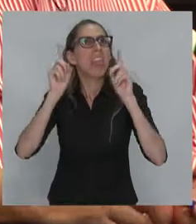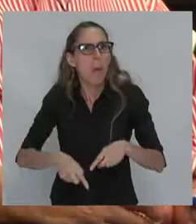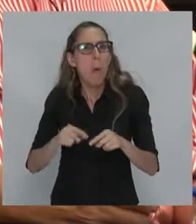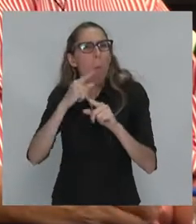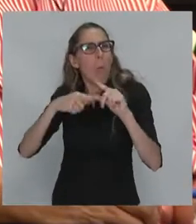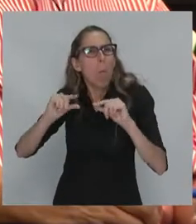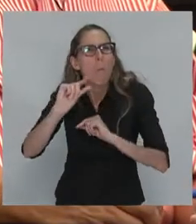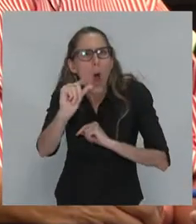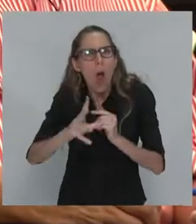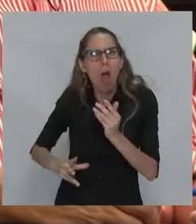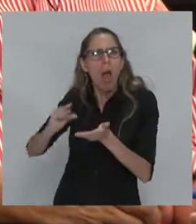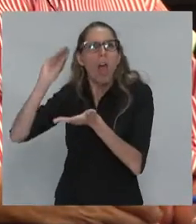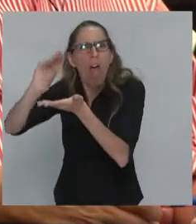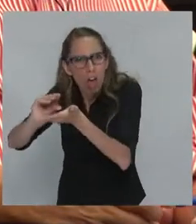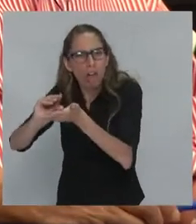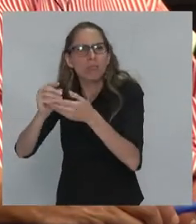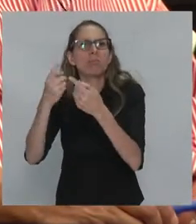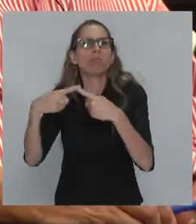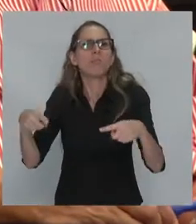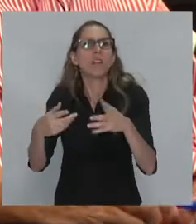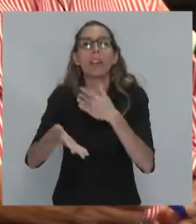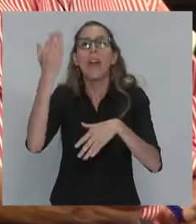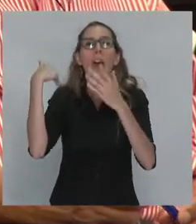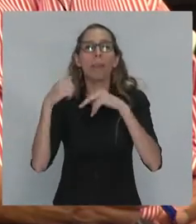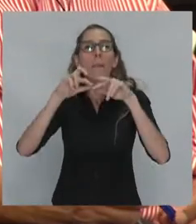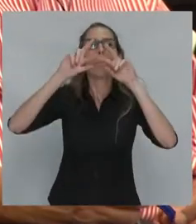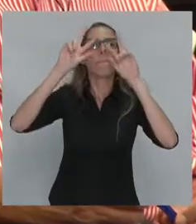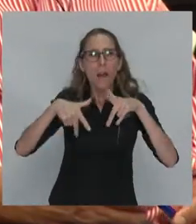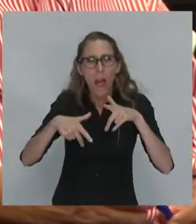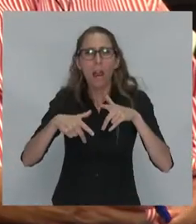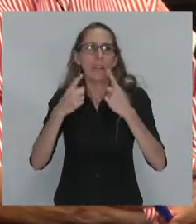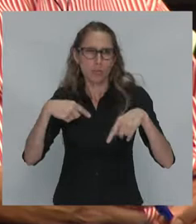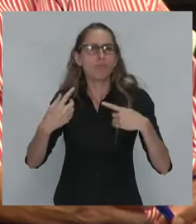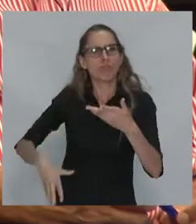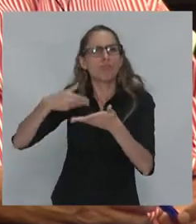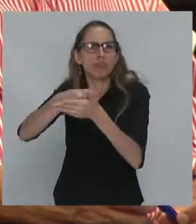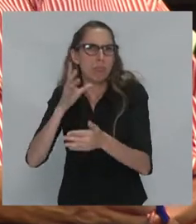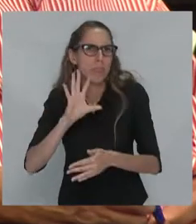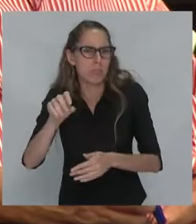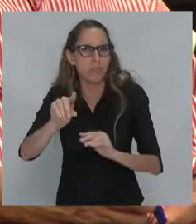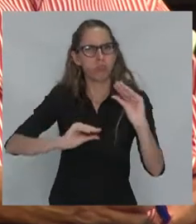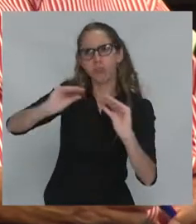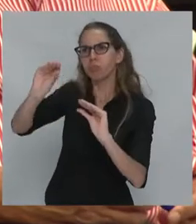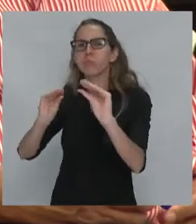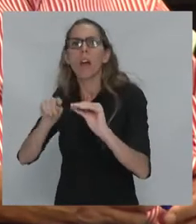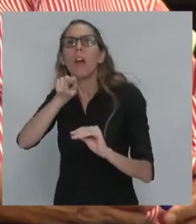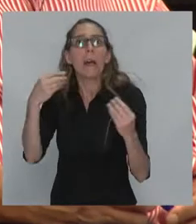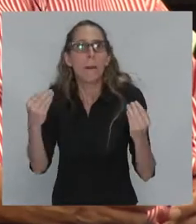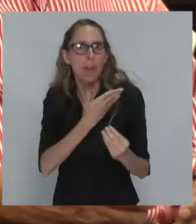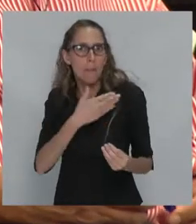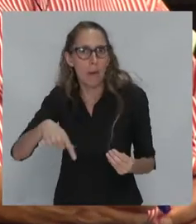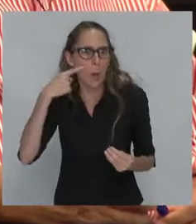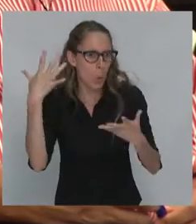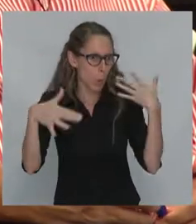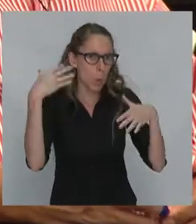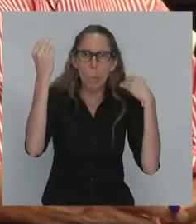aquellos que nos introdujeron los planes de estabilización. Y esto lo que hizo fue que el fondo estaba muy preocupado,